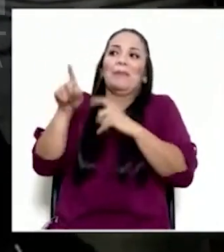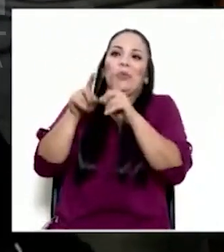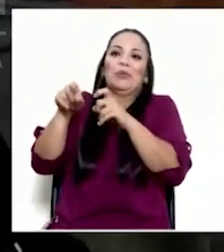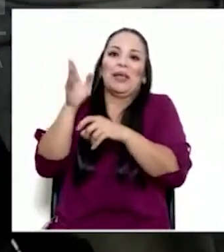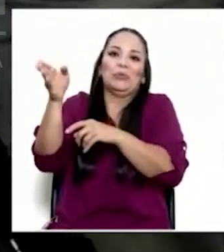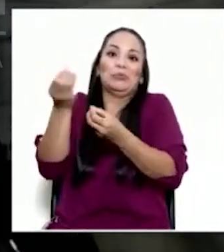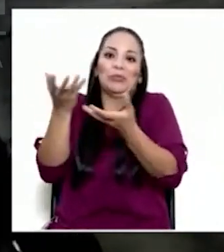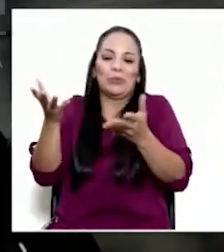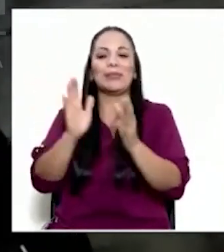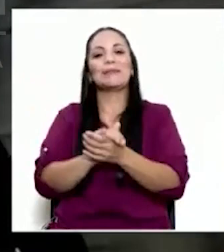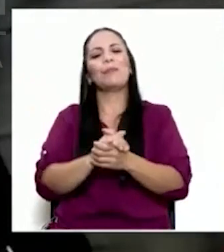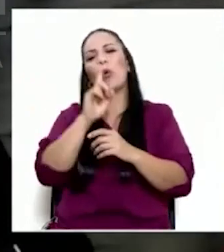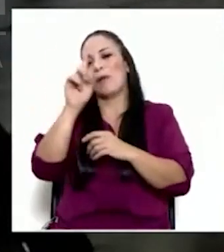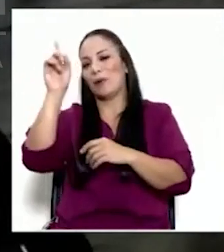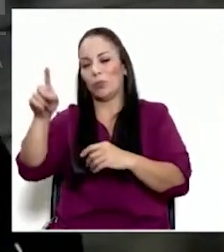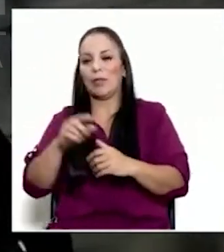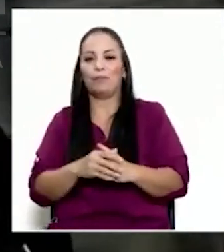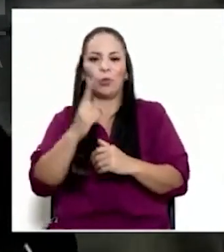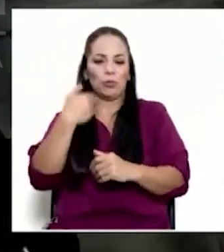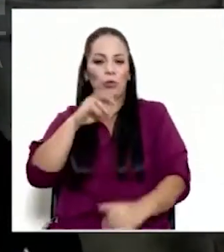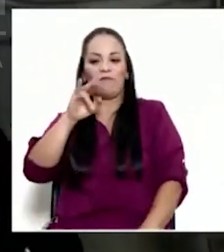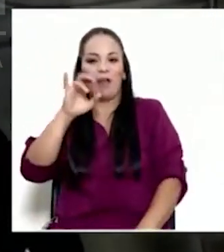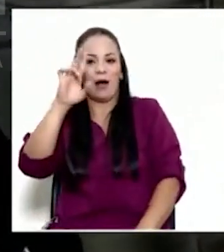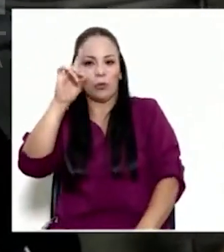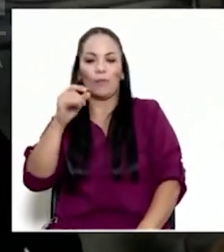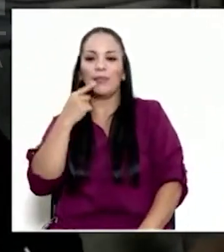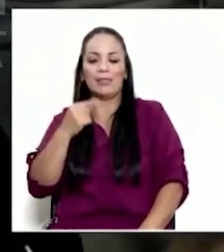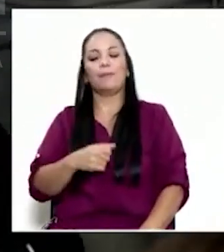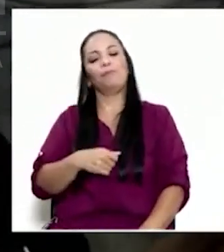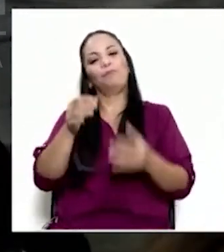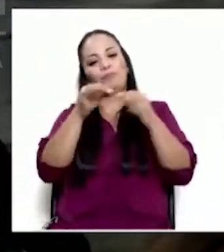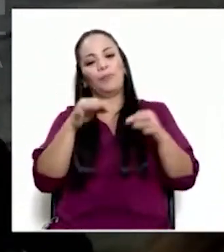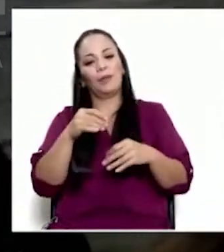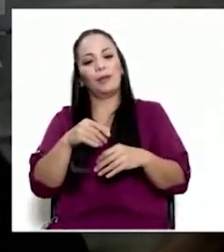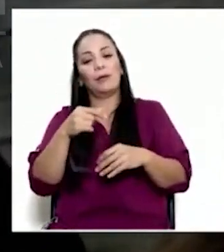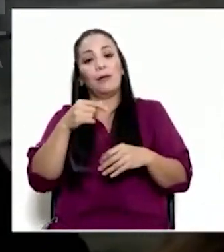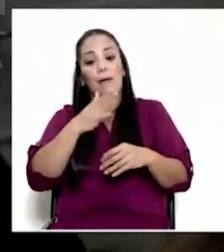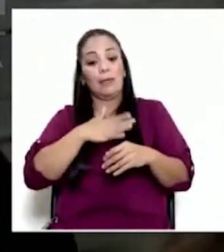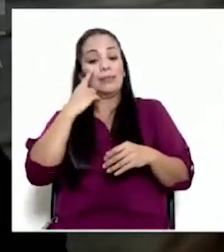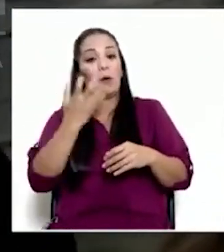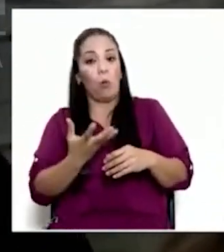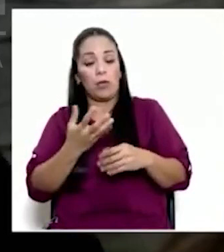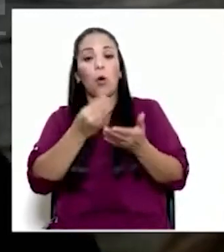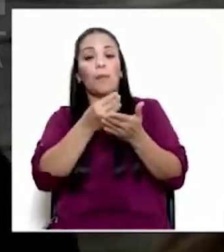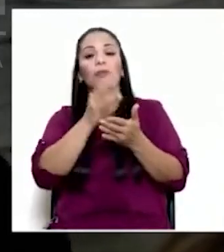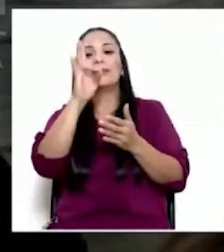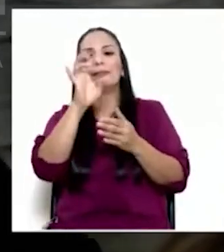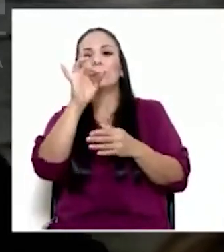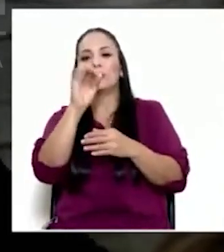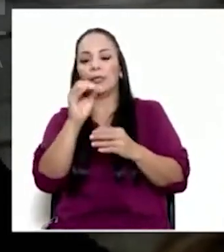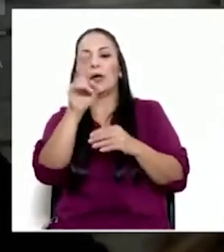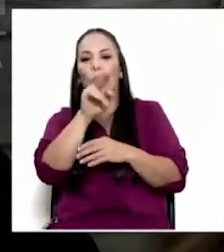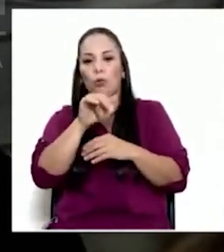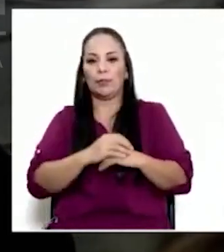tengo una pregunta. Él nos dice, fíjense que a mí me están comprando la cebolla 780 colones. Es la señora El Pural, va